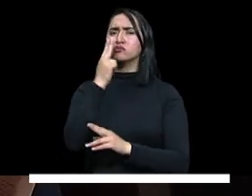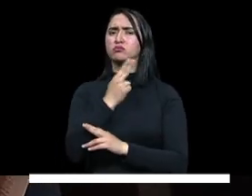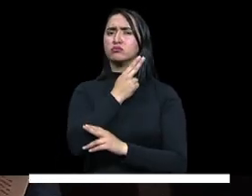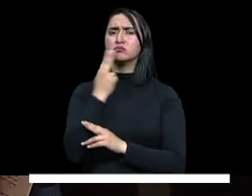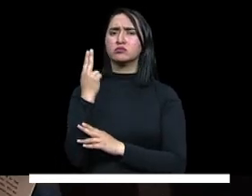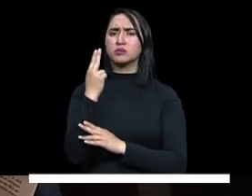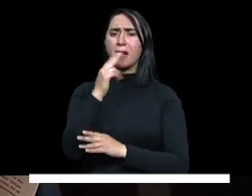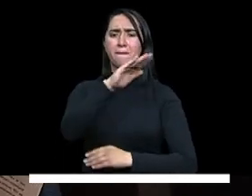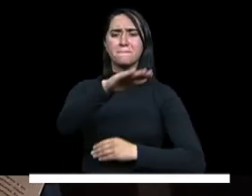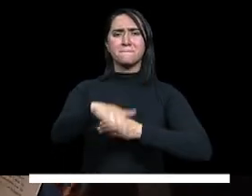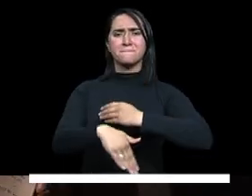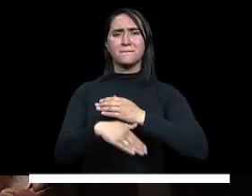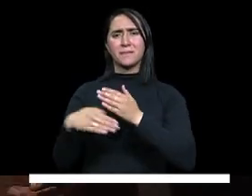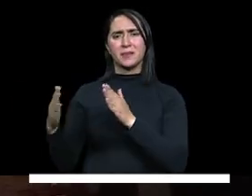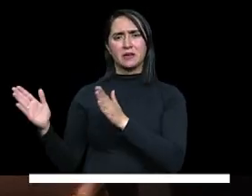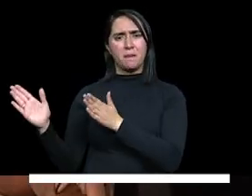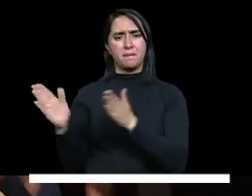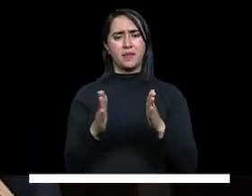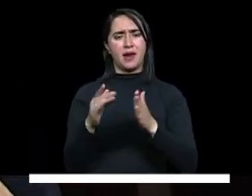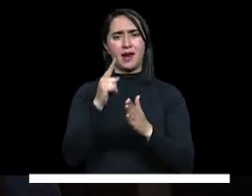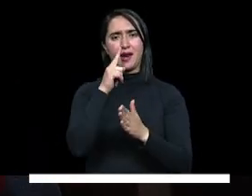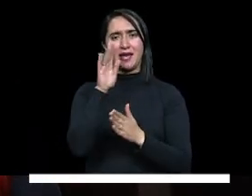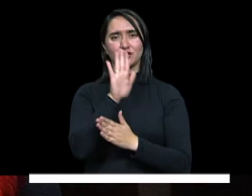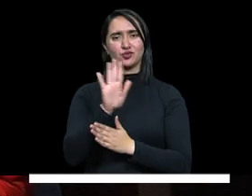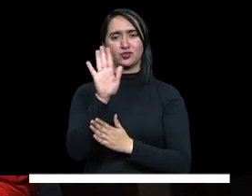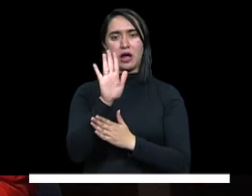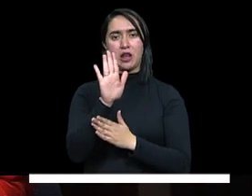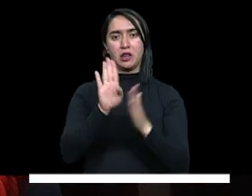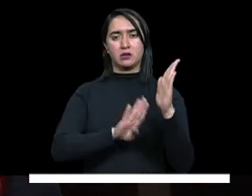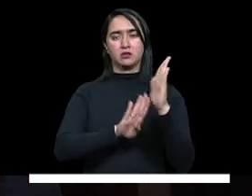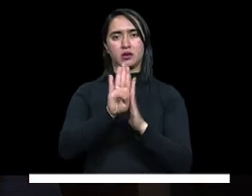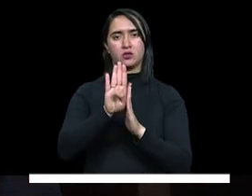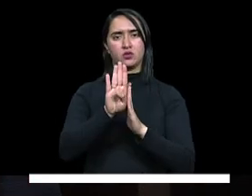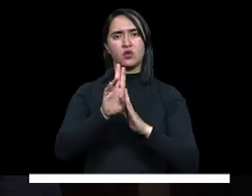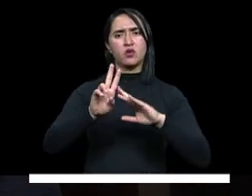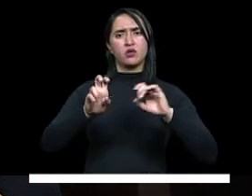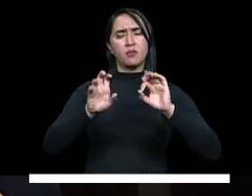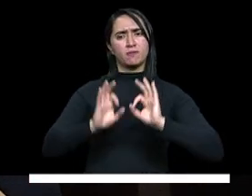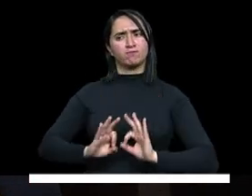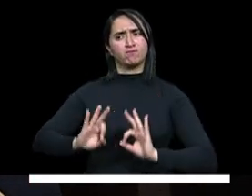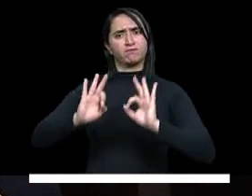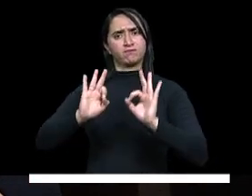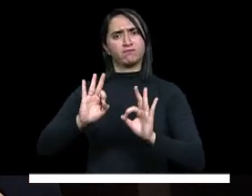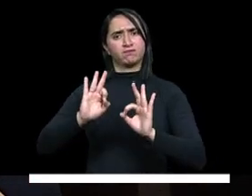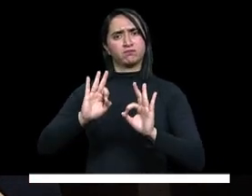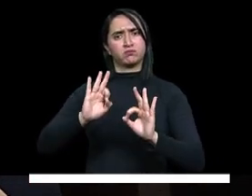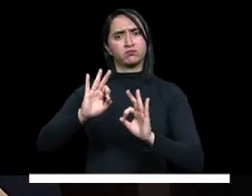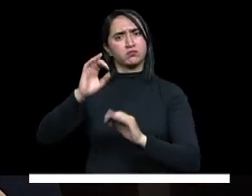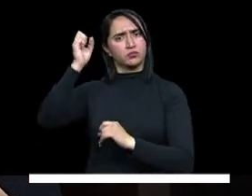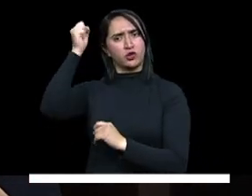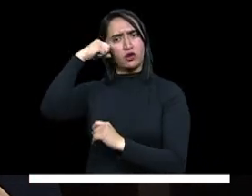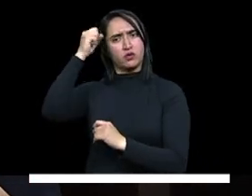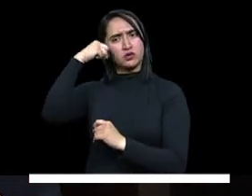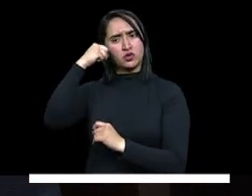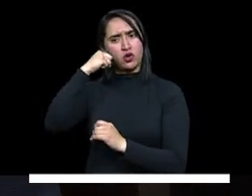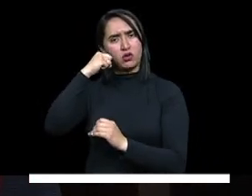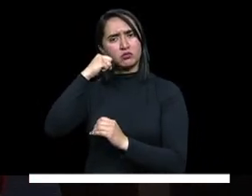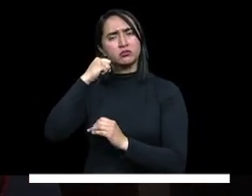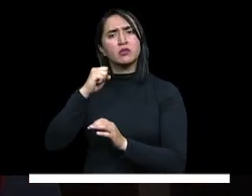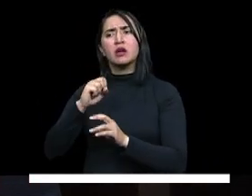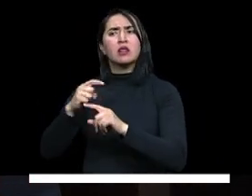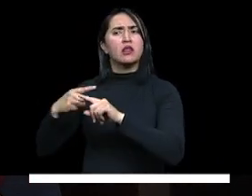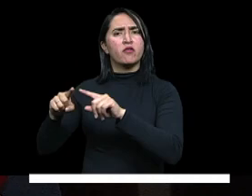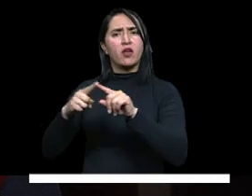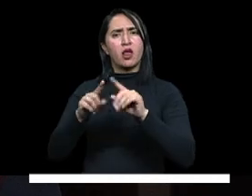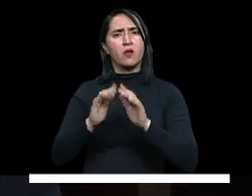del Plan Nacional de Desarrollo pues se trata de la dignificación de la labor docente y el bienestar de los maestros y maestras pues